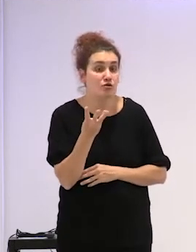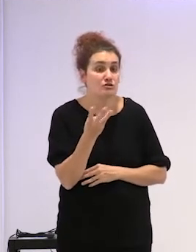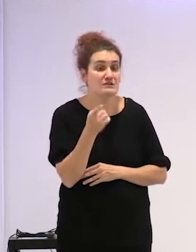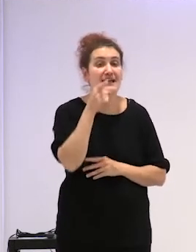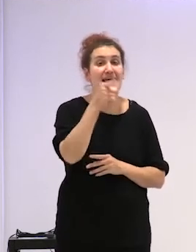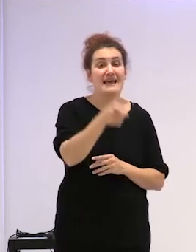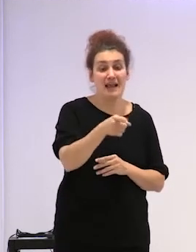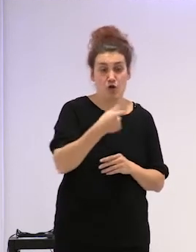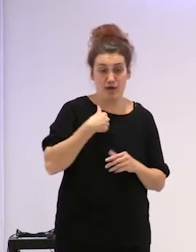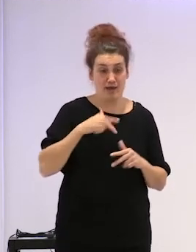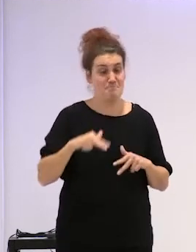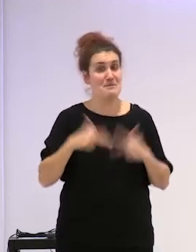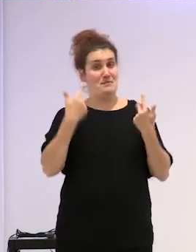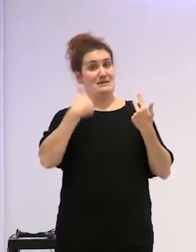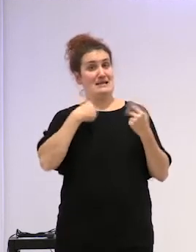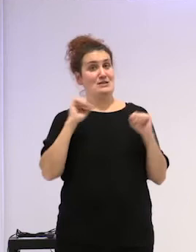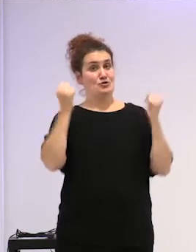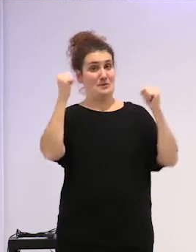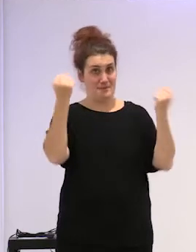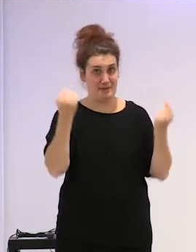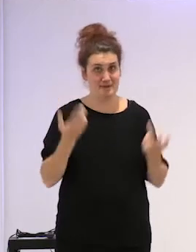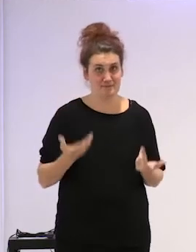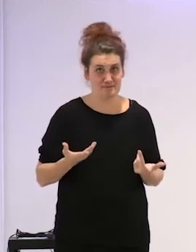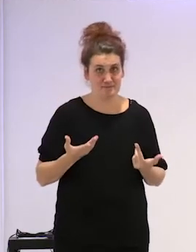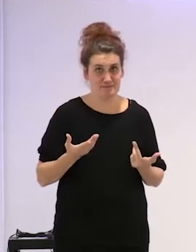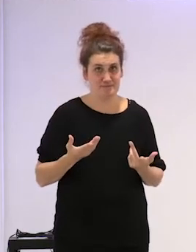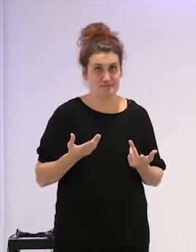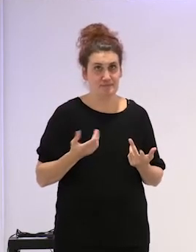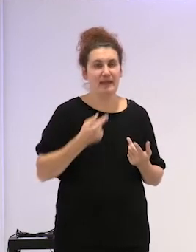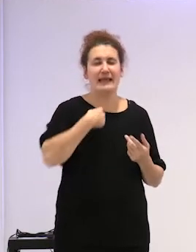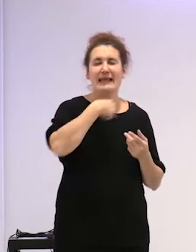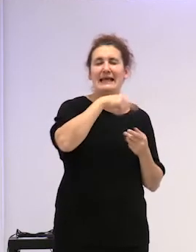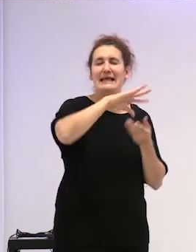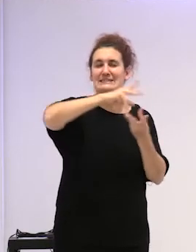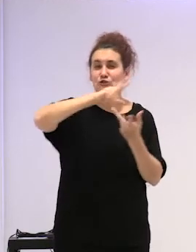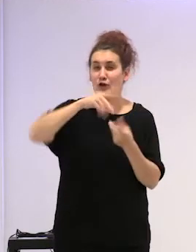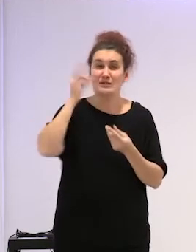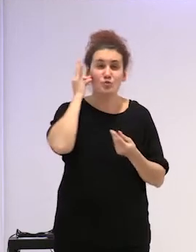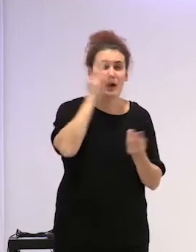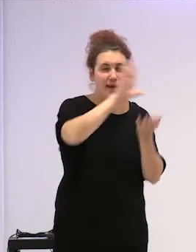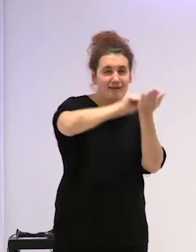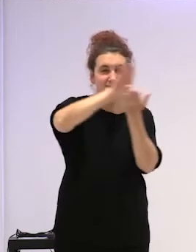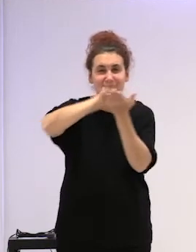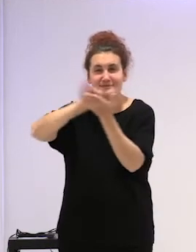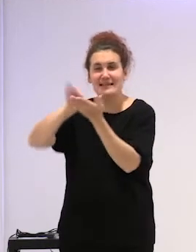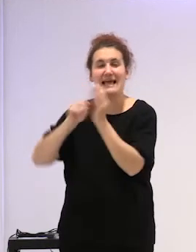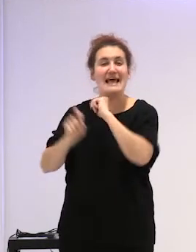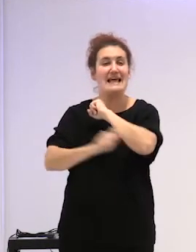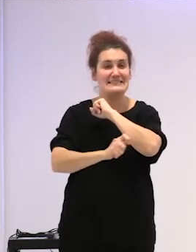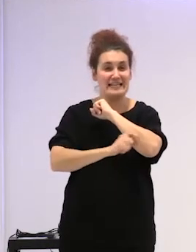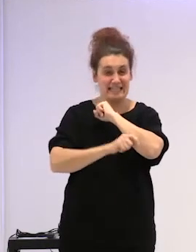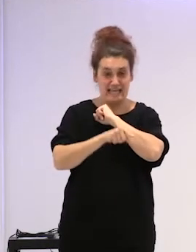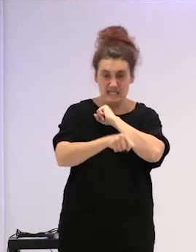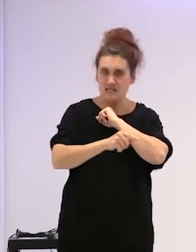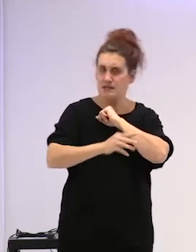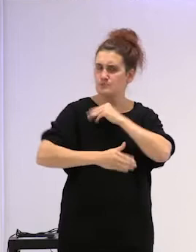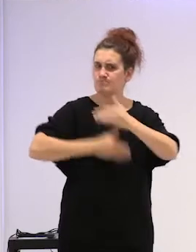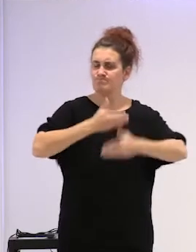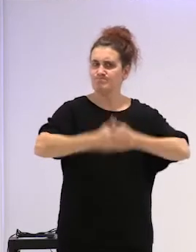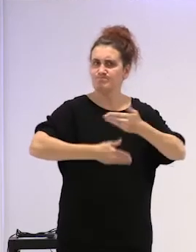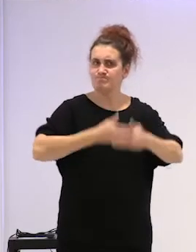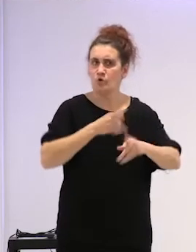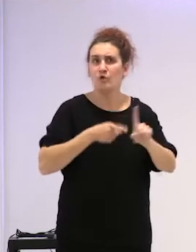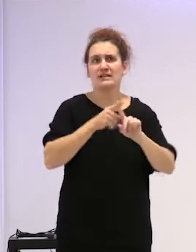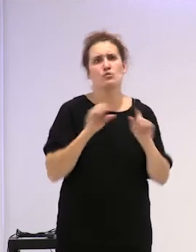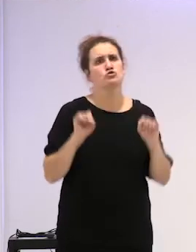le permitían sobrevivir y voy rescatando en las historias de las mujeres las estrategias que pusieron en marcha para